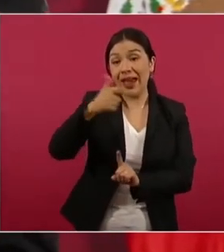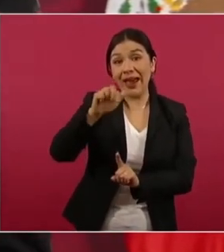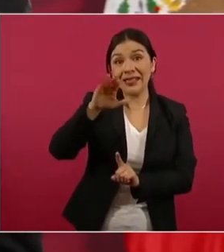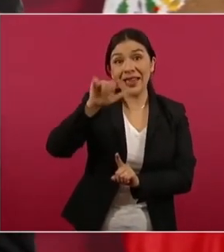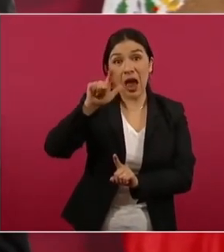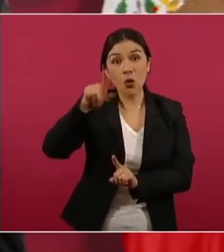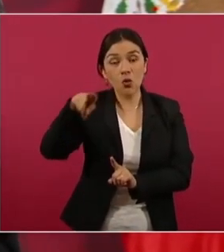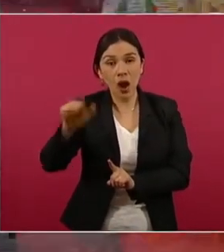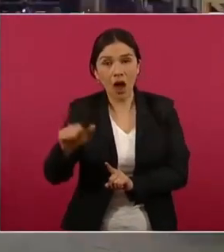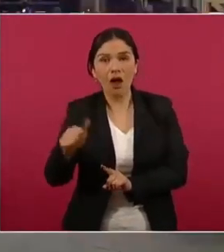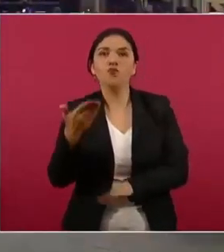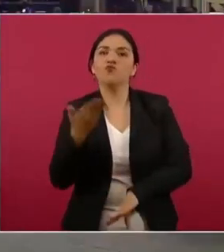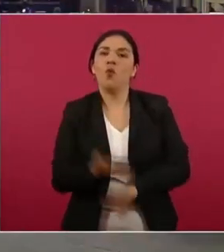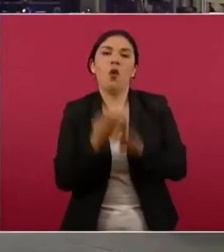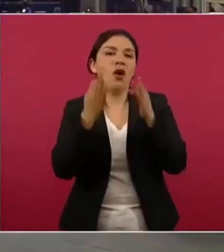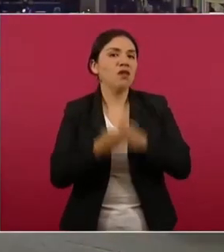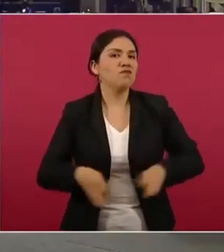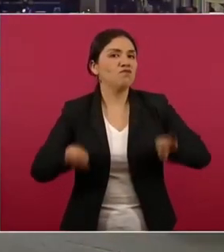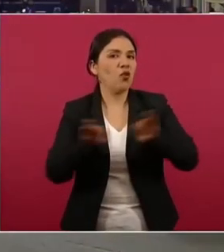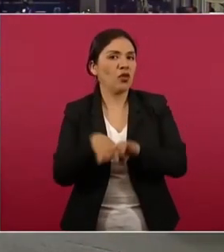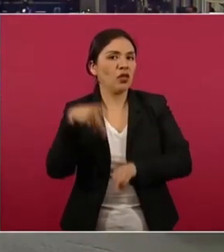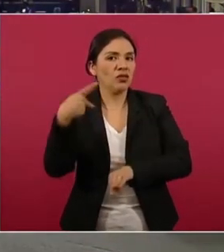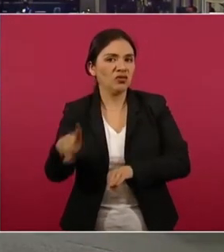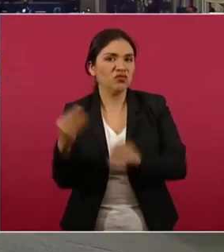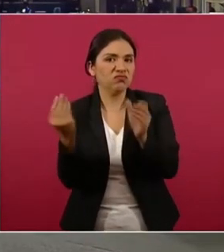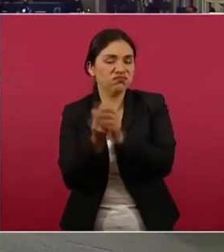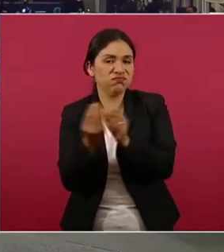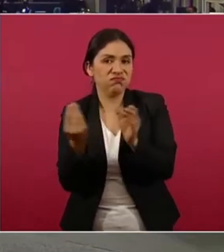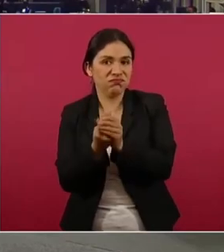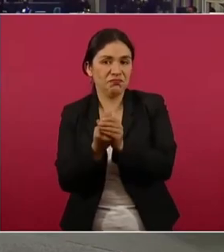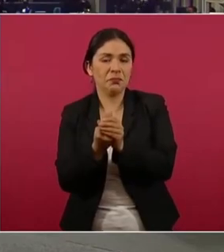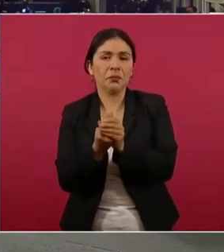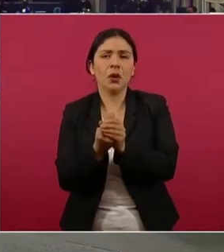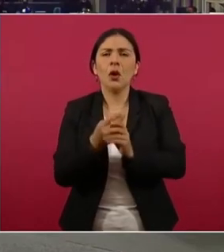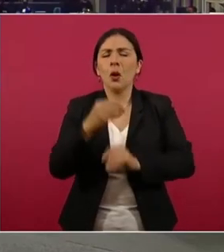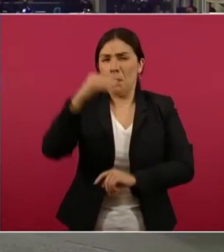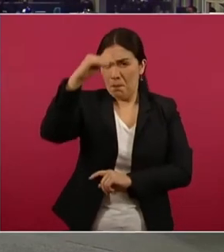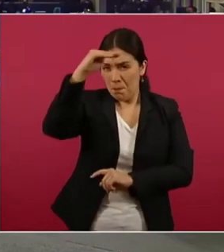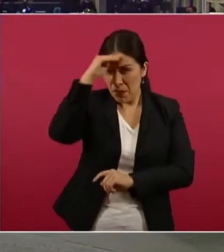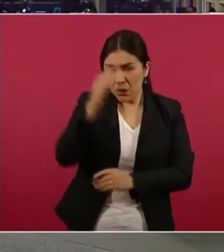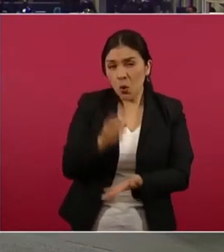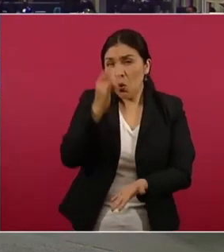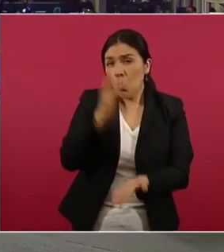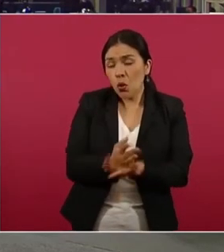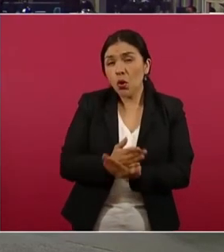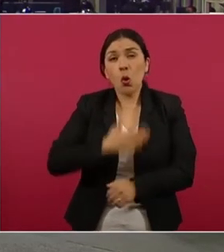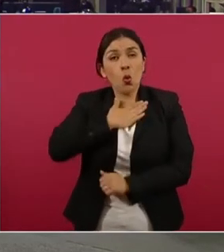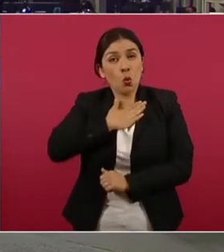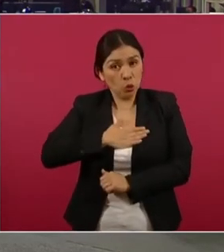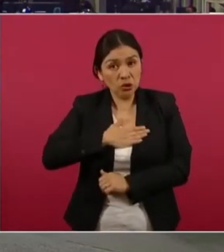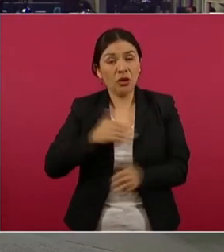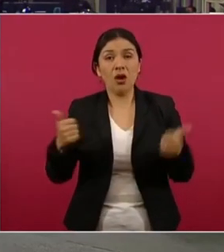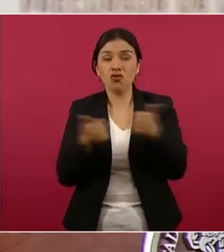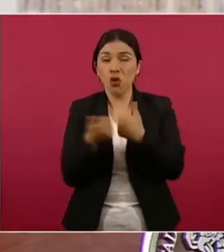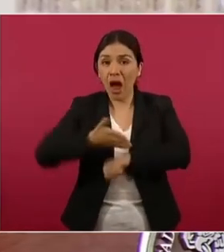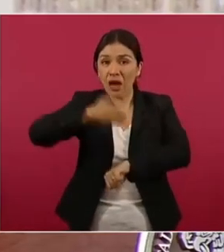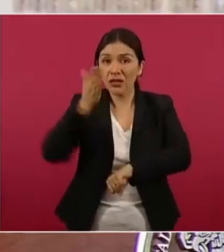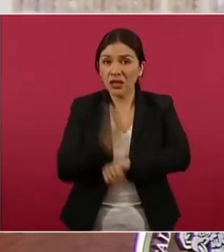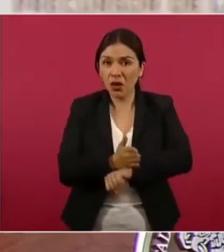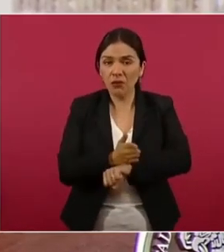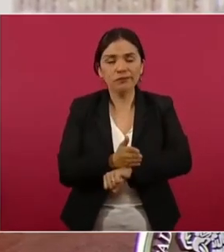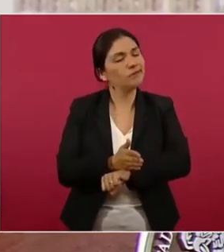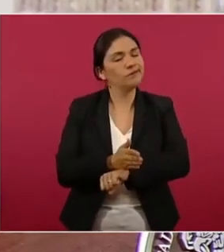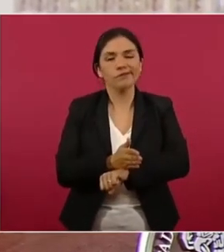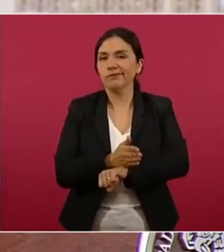y no es la justicia sólo castigo. No, es